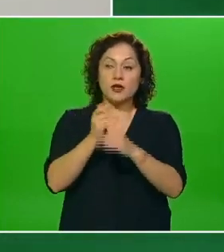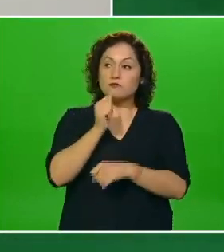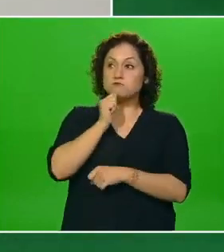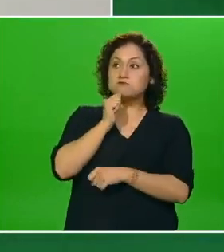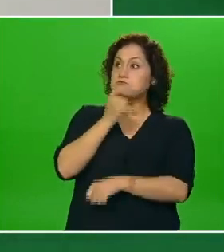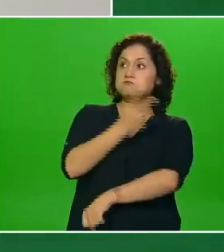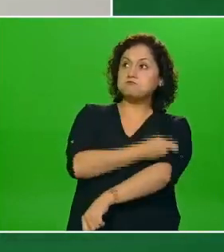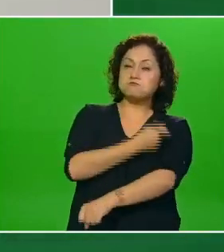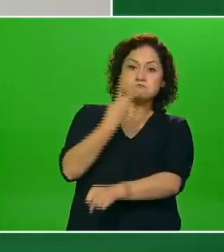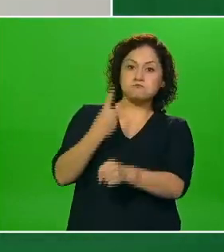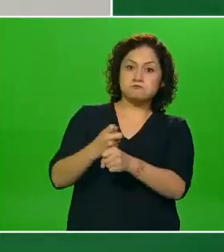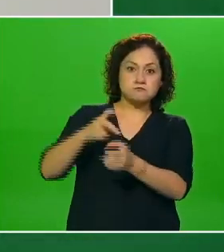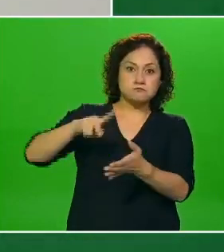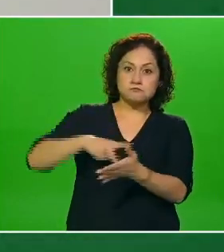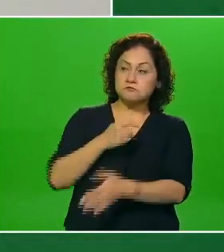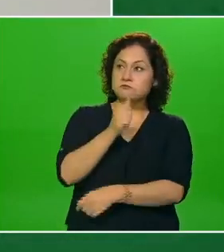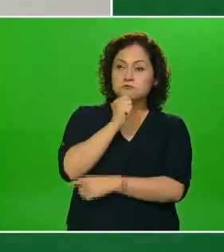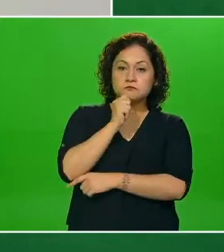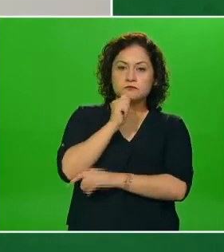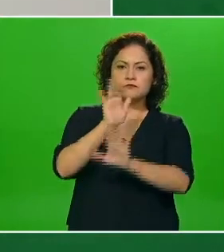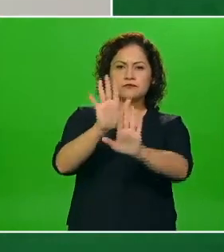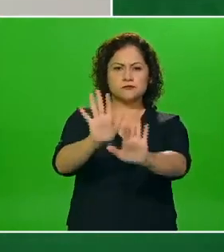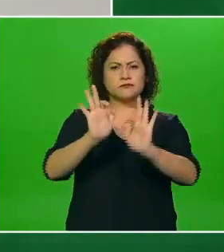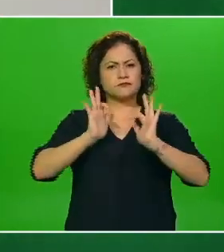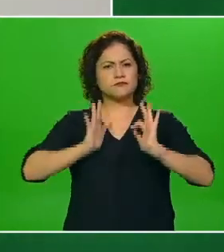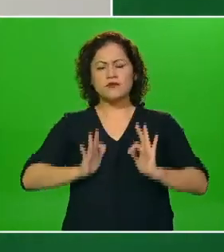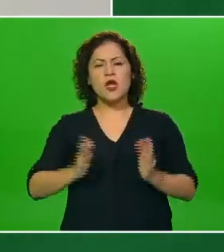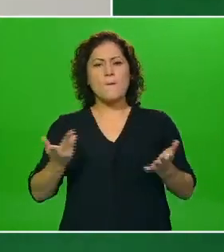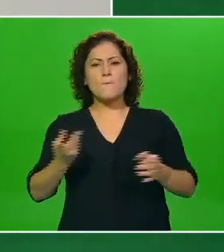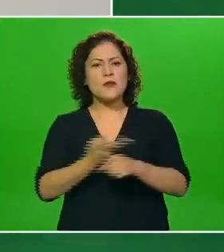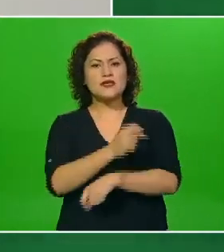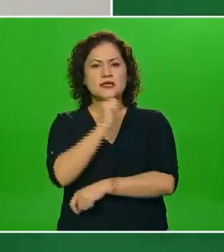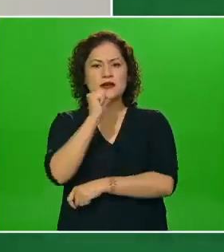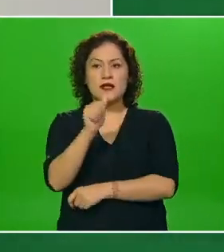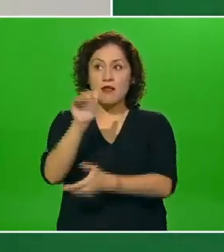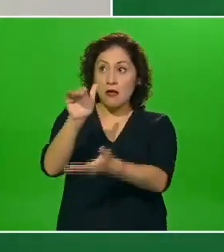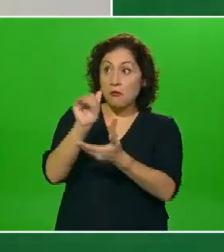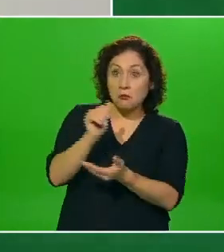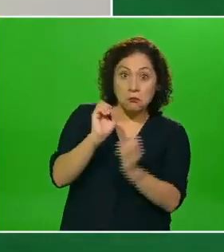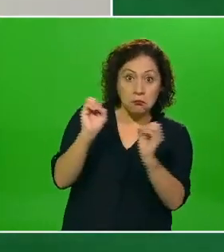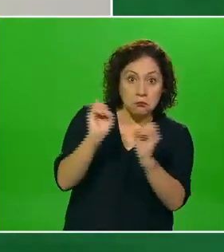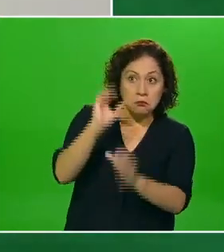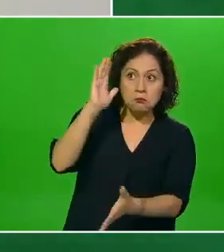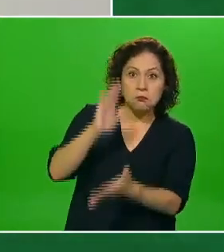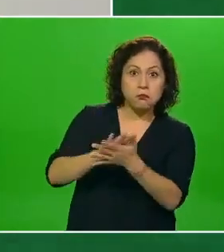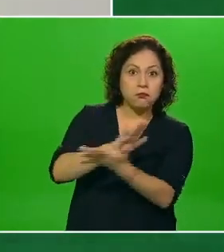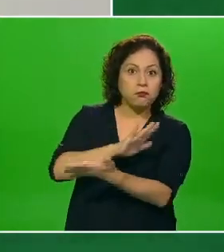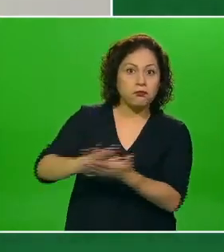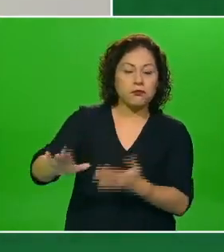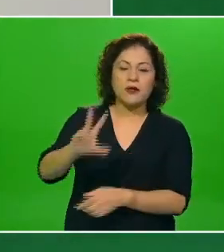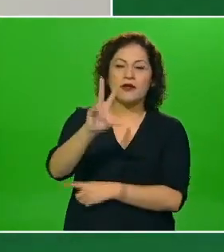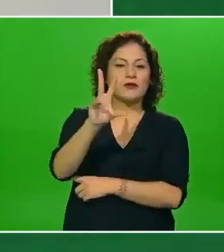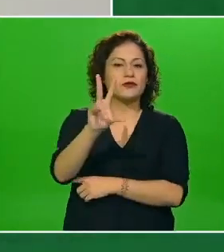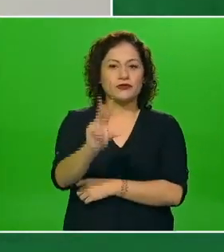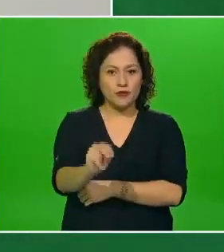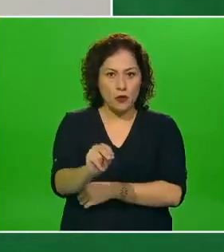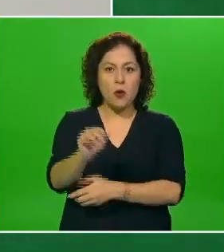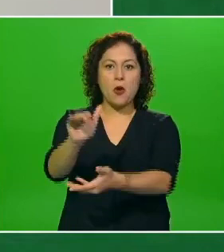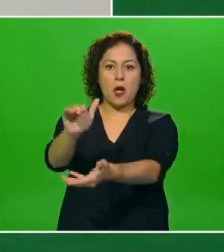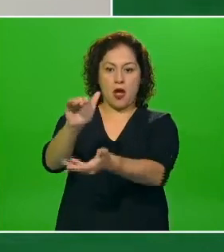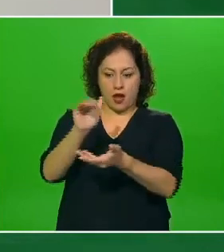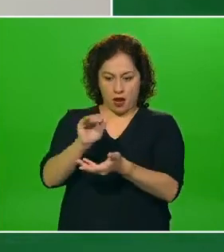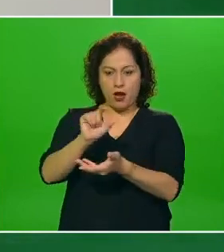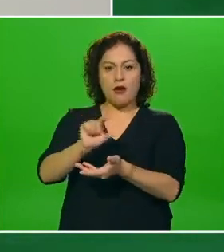dosis aplicada no representa o no es porque no haya vacuna para colocar esa segunda dosis las vacunas se tienen están